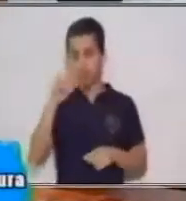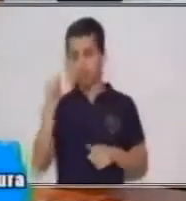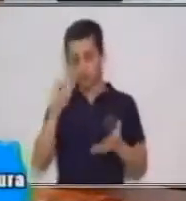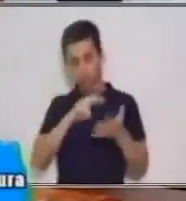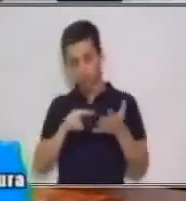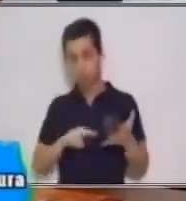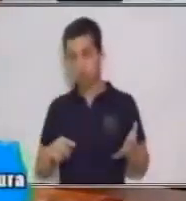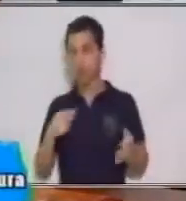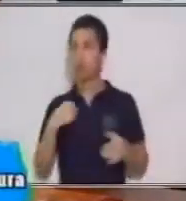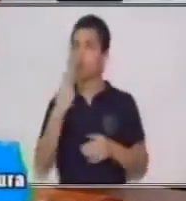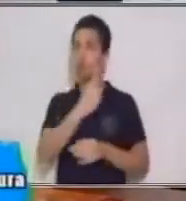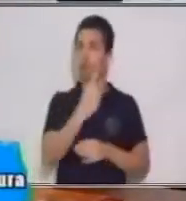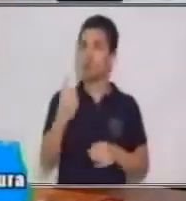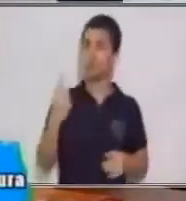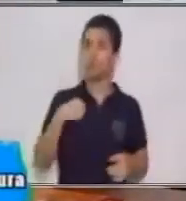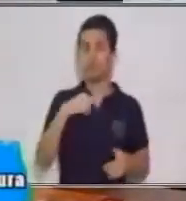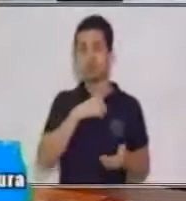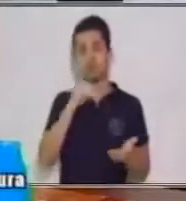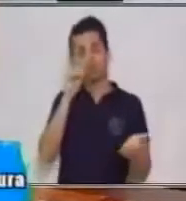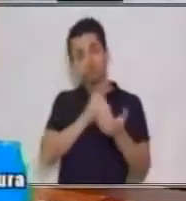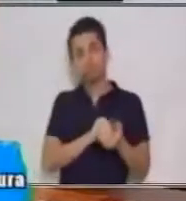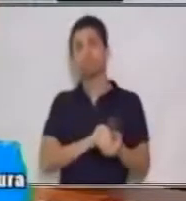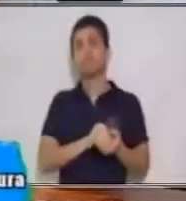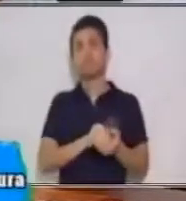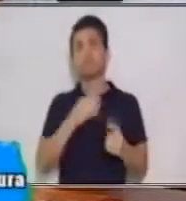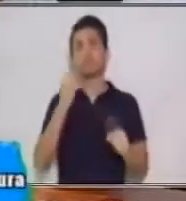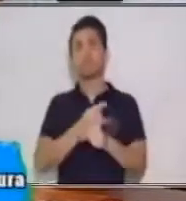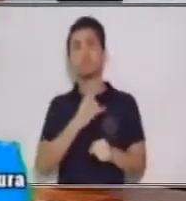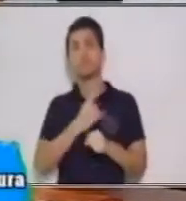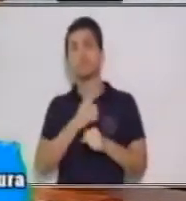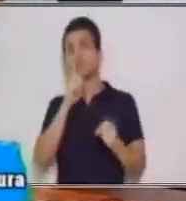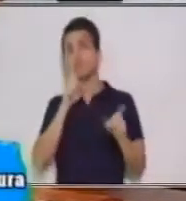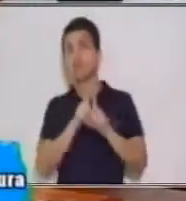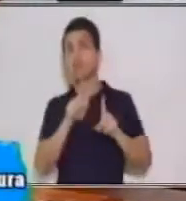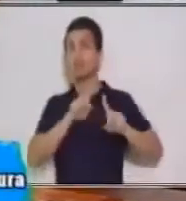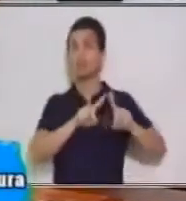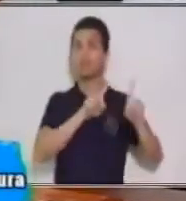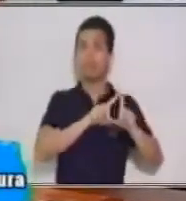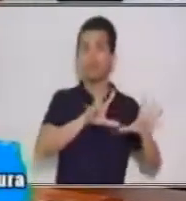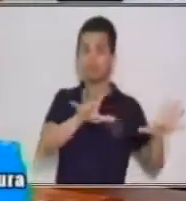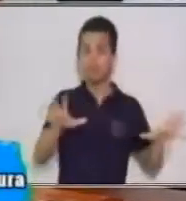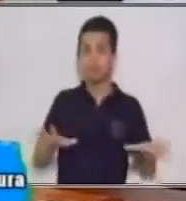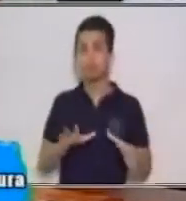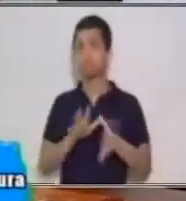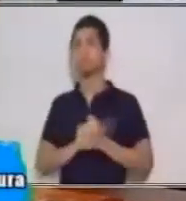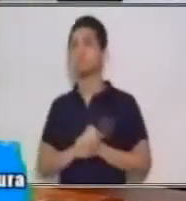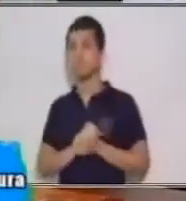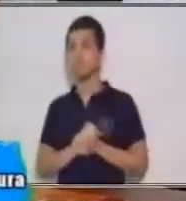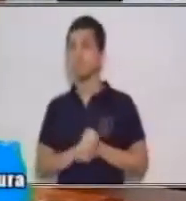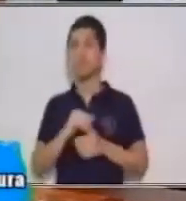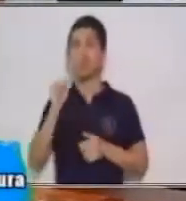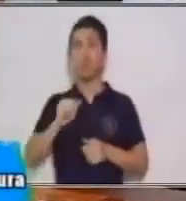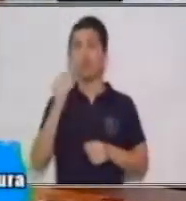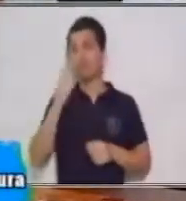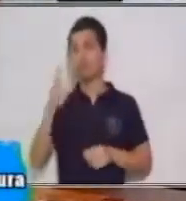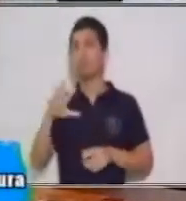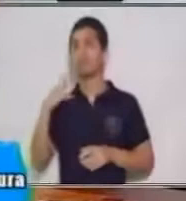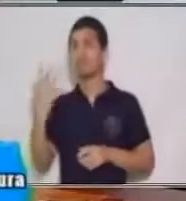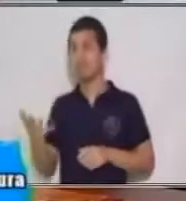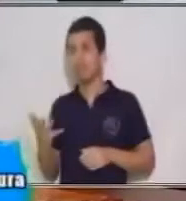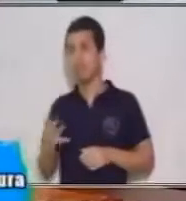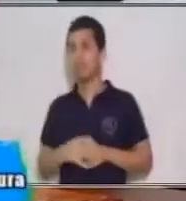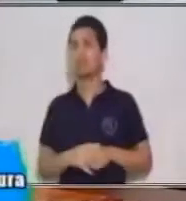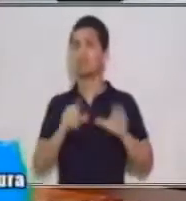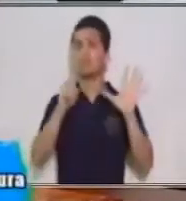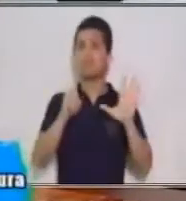los hemos aplicado y lo hemos utilizado en distintos escenarios. Hoy vamos a ver seis de los tipos de